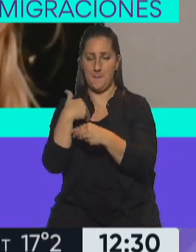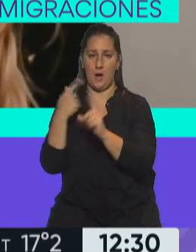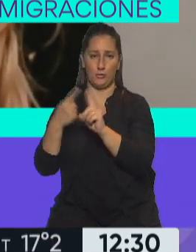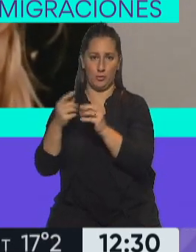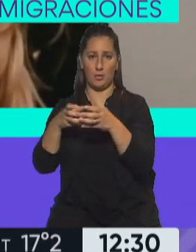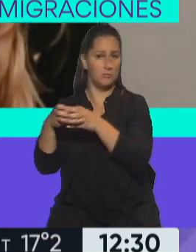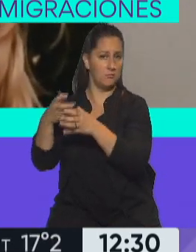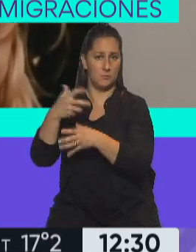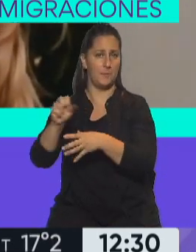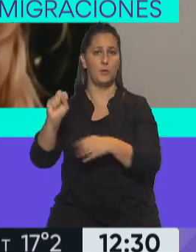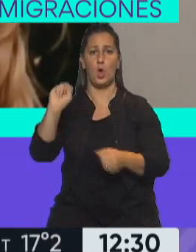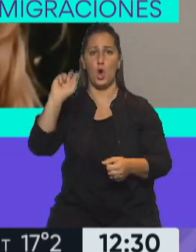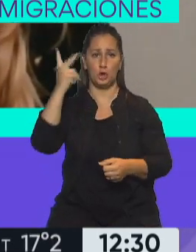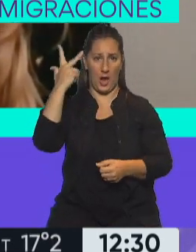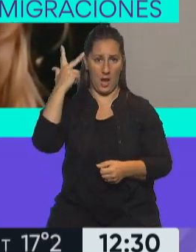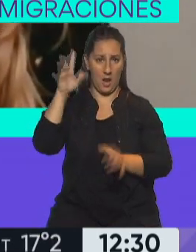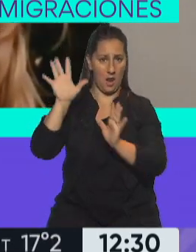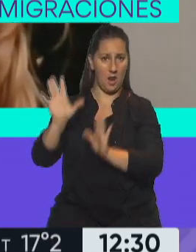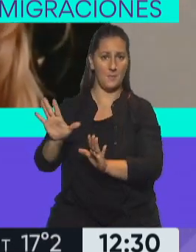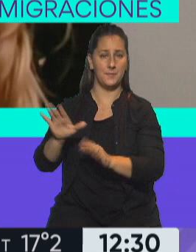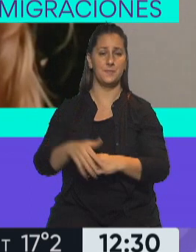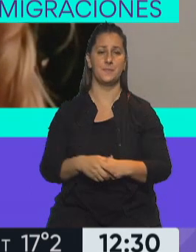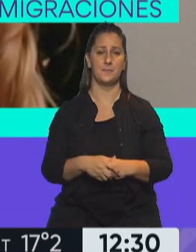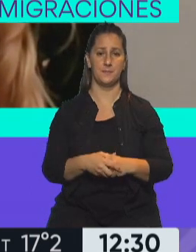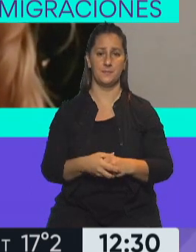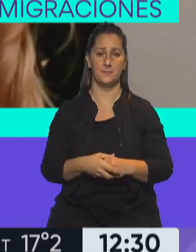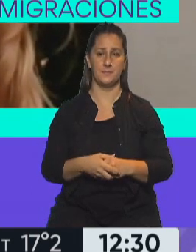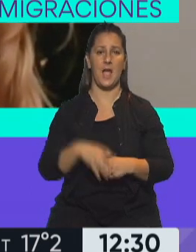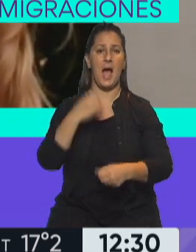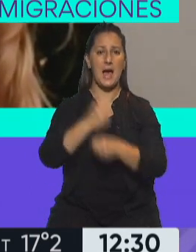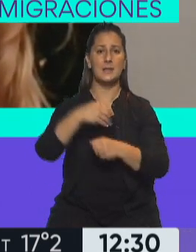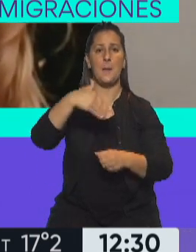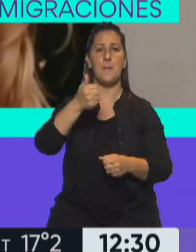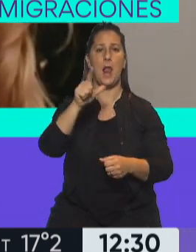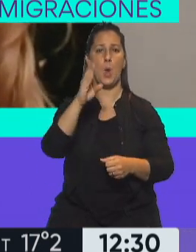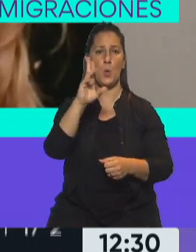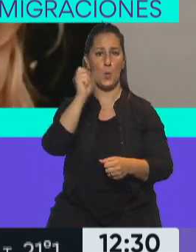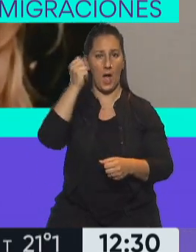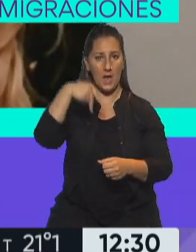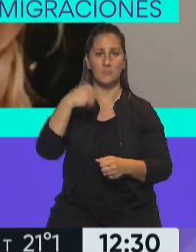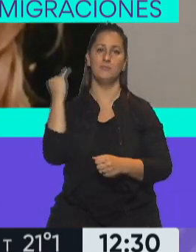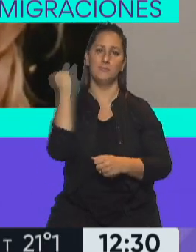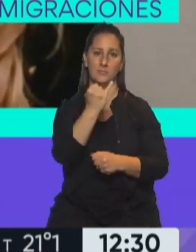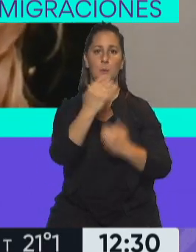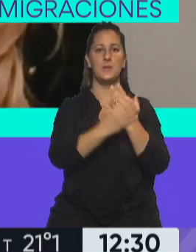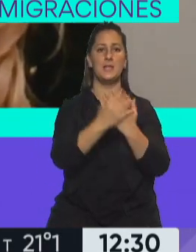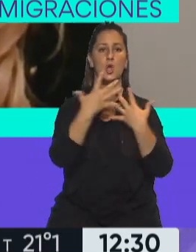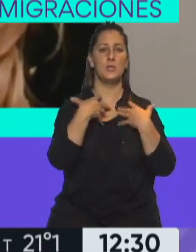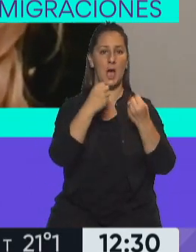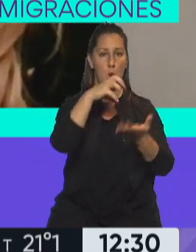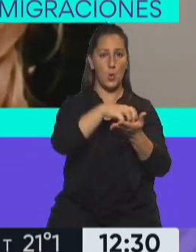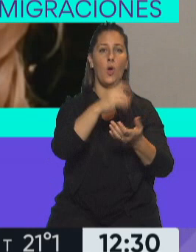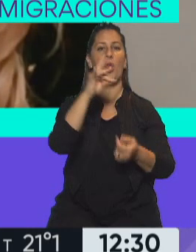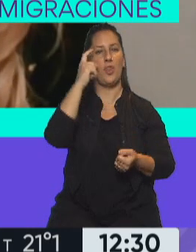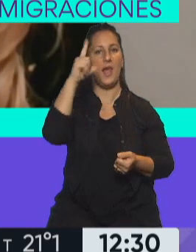llevó a un hotel y hasta que el Malbran pudo decirnos que eran, al Ministerio de Salud les dijo que eran de la variante